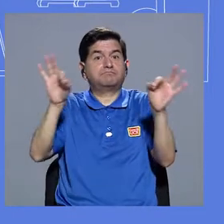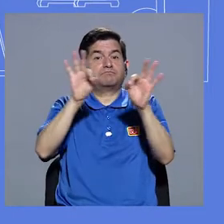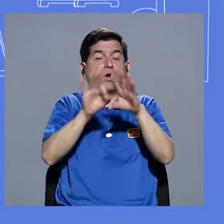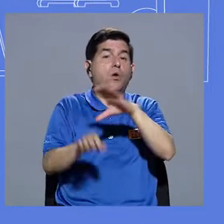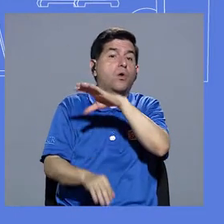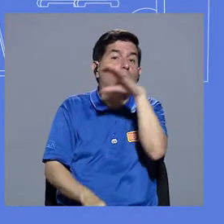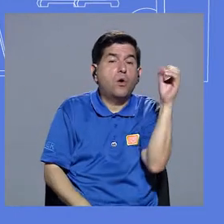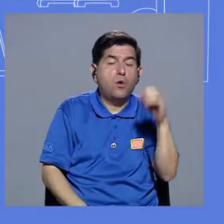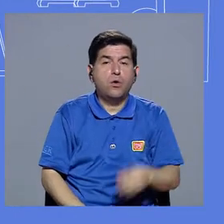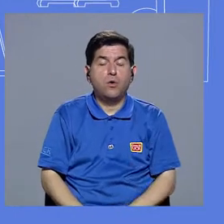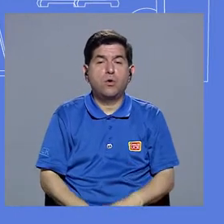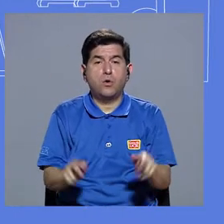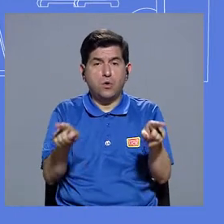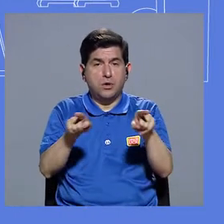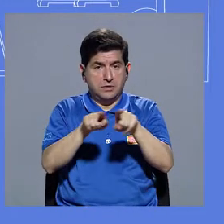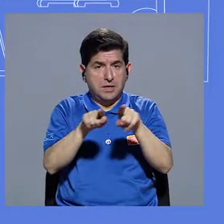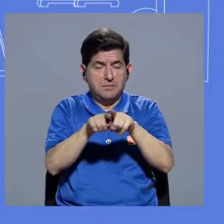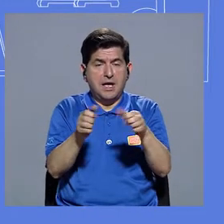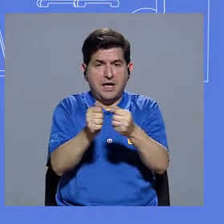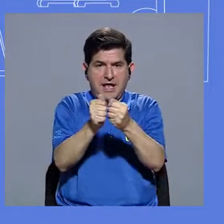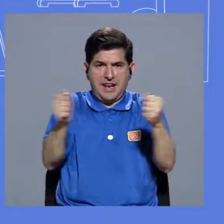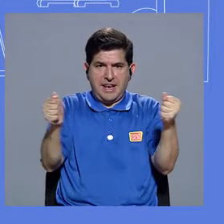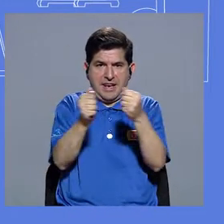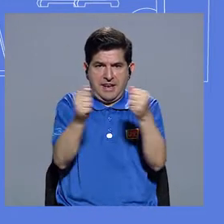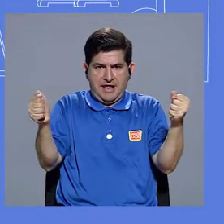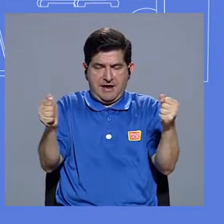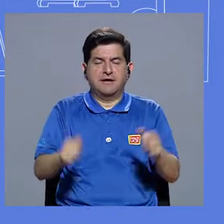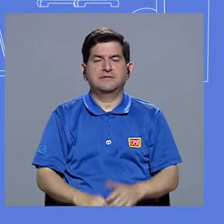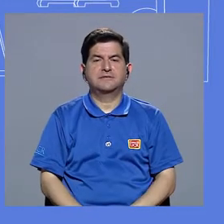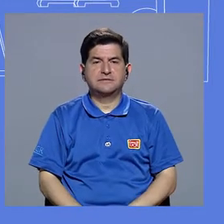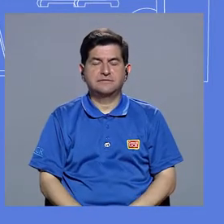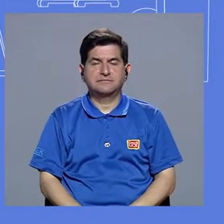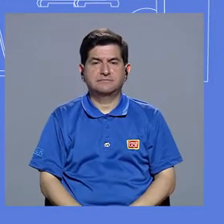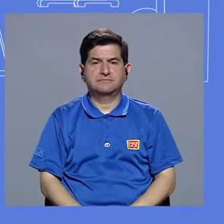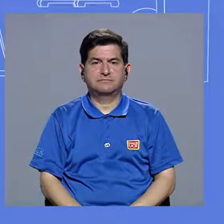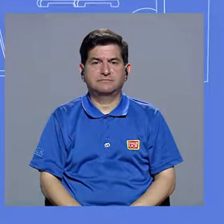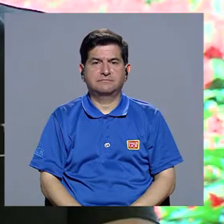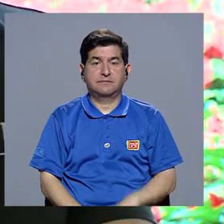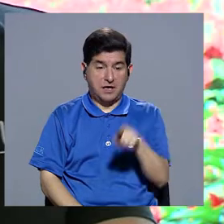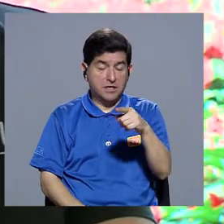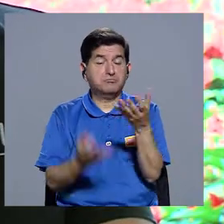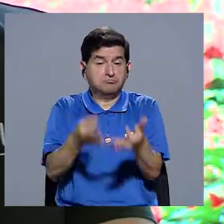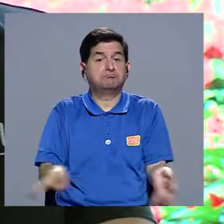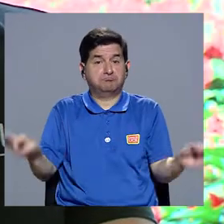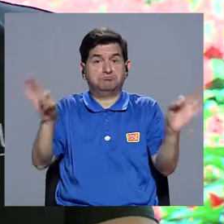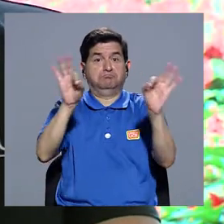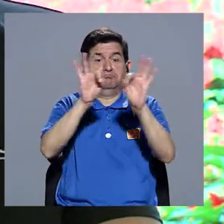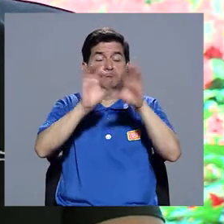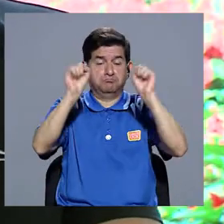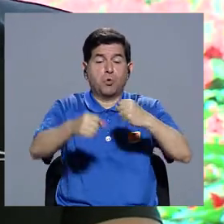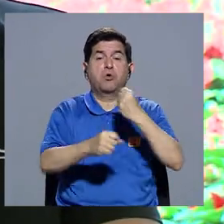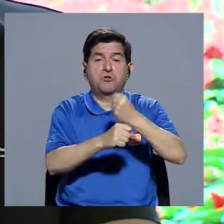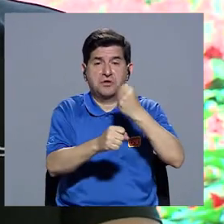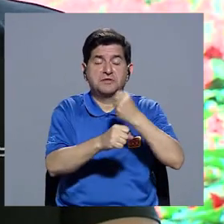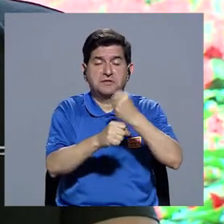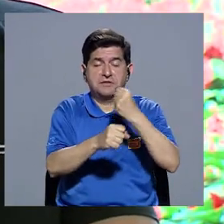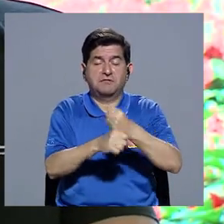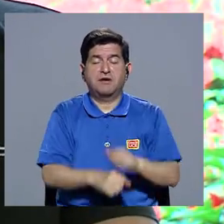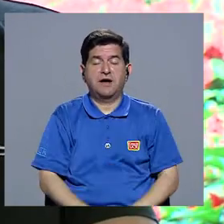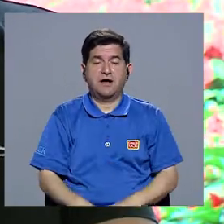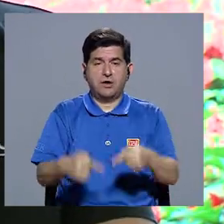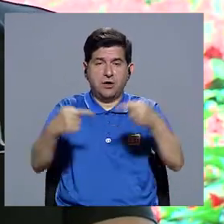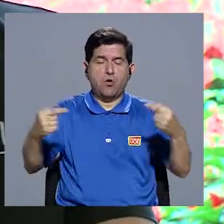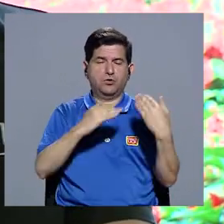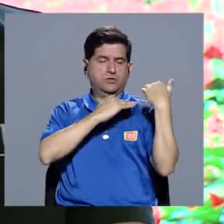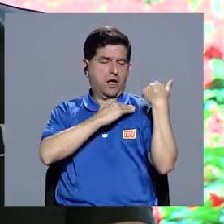o con ligas, no sé si se han escuchado la palabra ligas o bandas elásticas, es algo muy importante que se puede trabajar esta parte de ejercicio contra